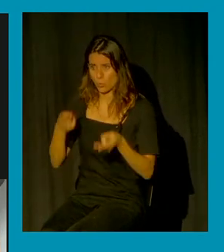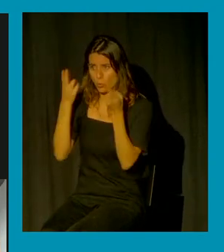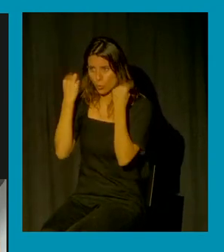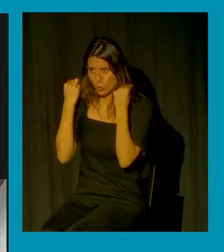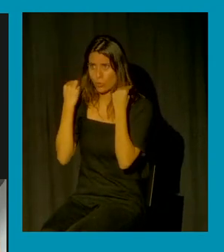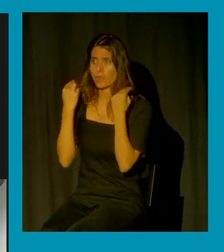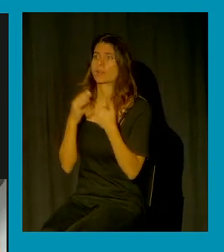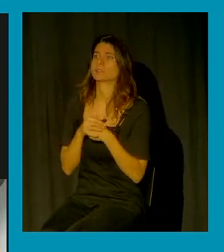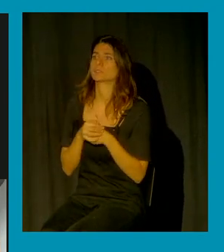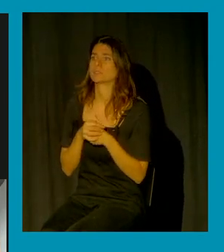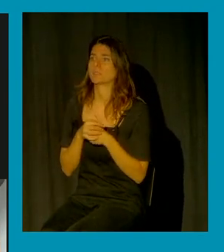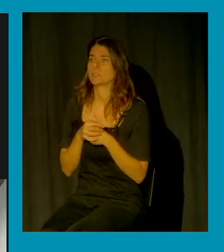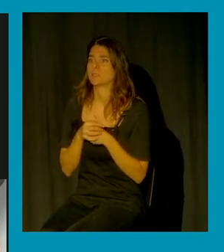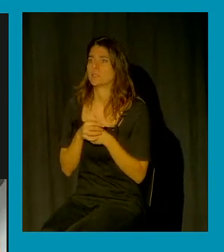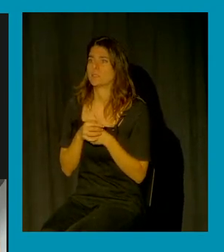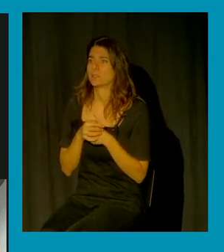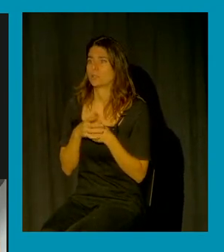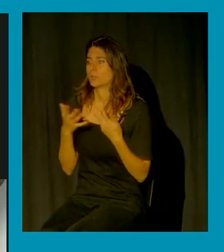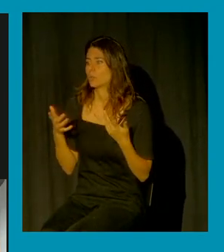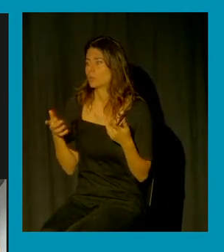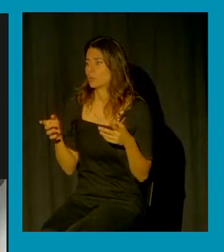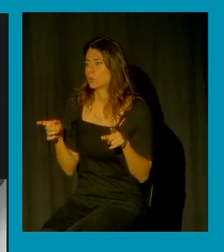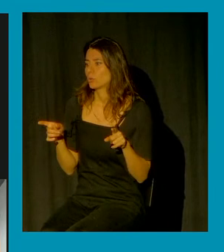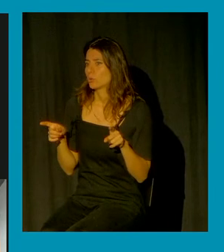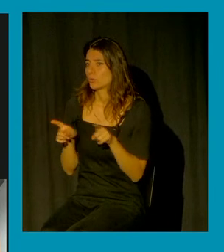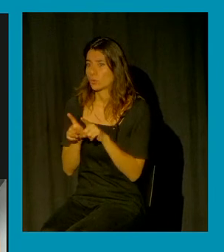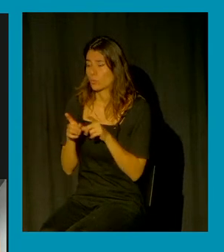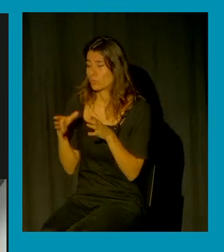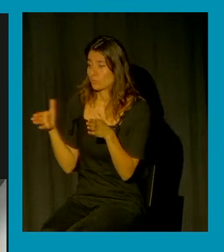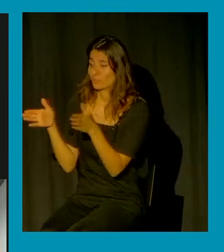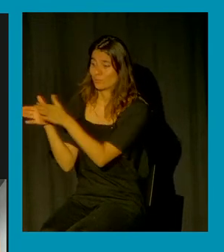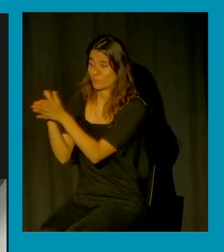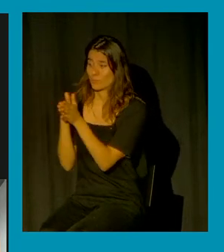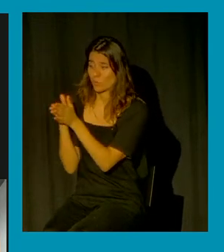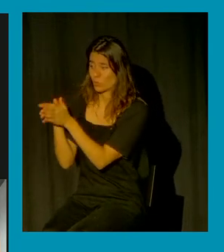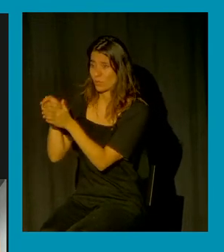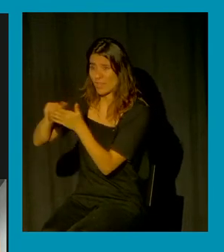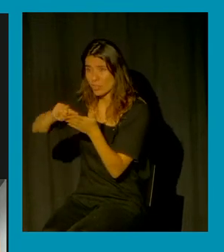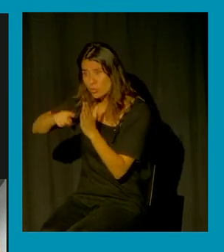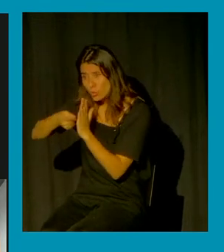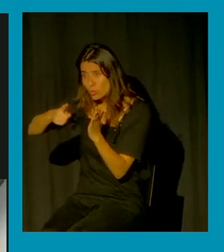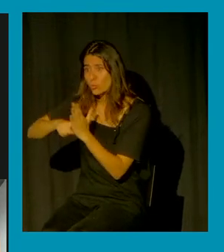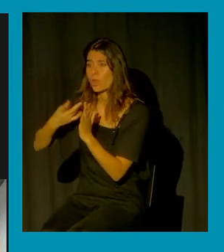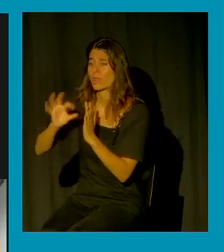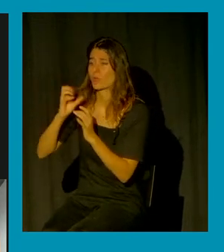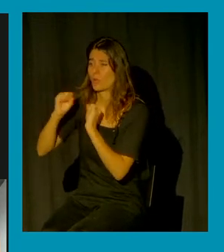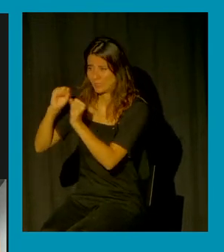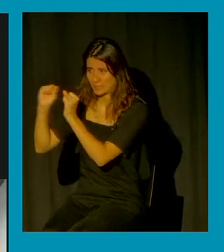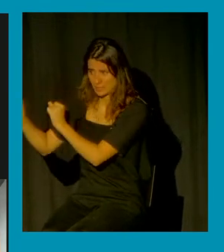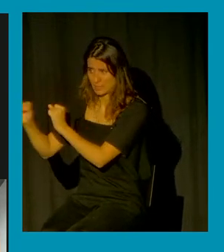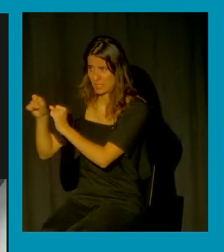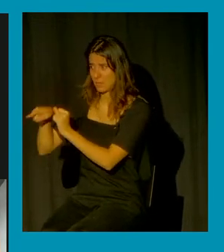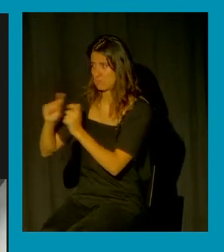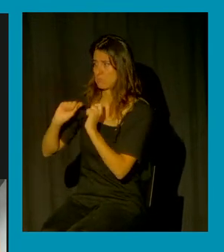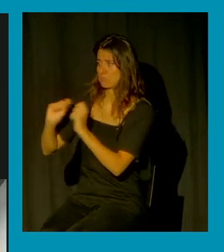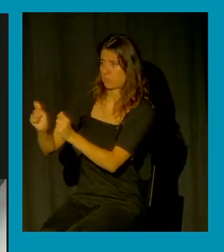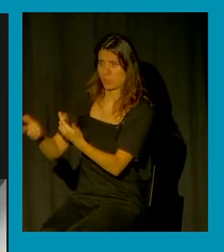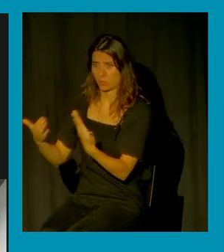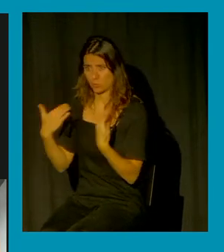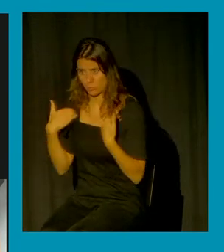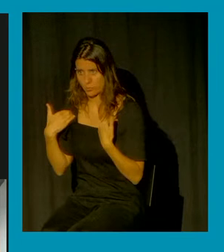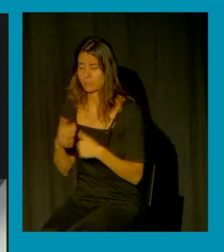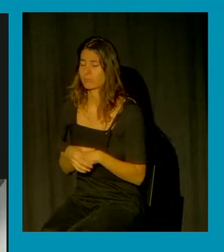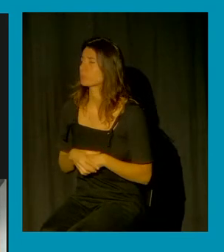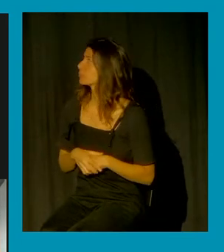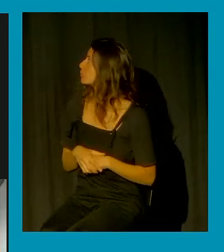unas compañeras han sido agredidas sexualmente torturadas sexualmente y se nos dociliza y se nos alecciona a las demás este